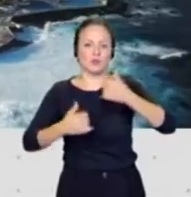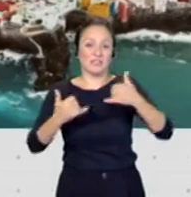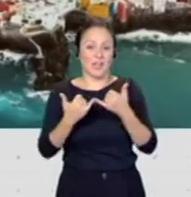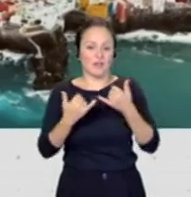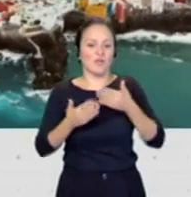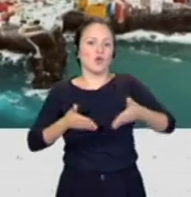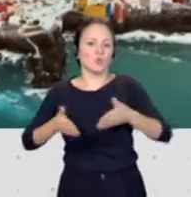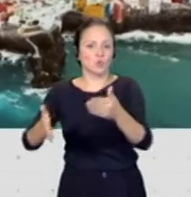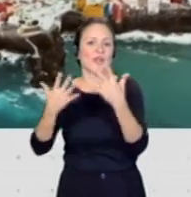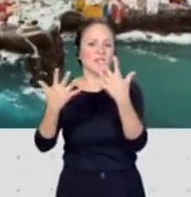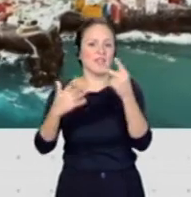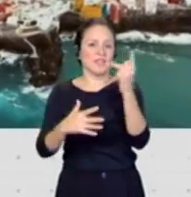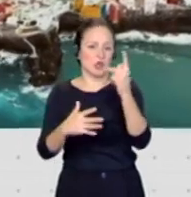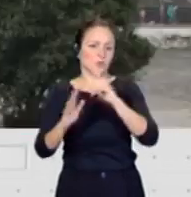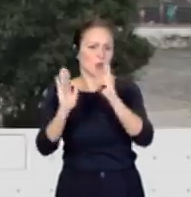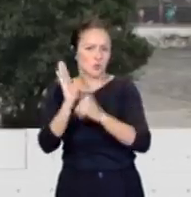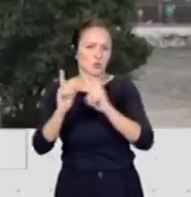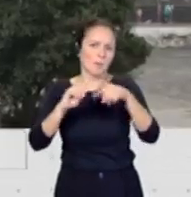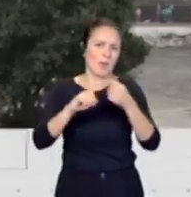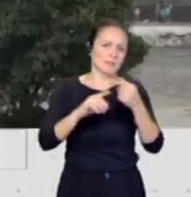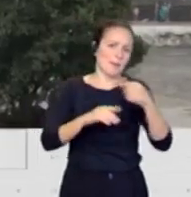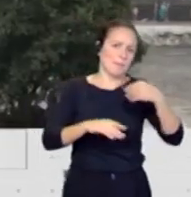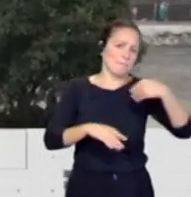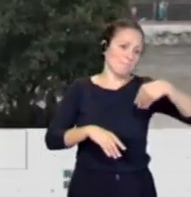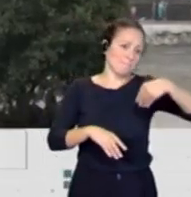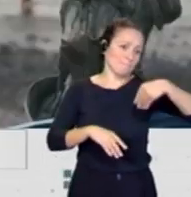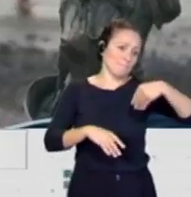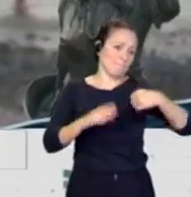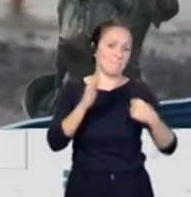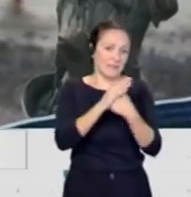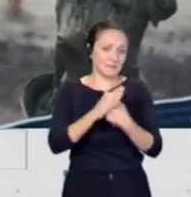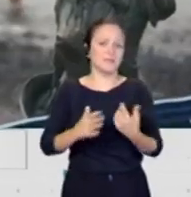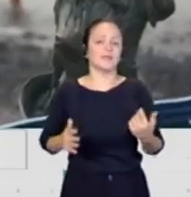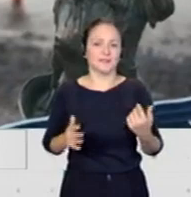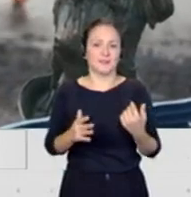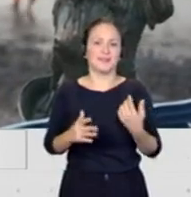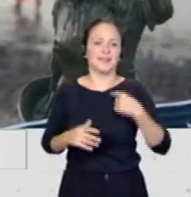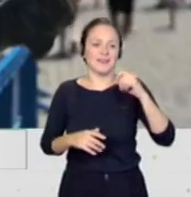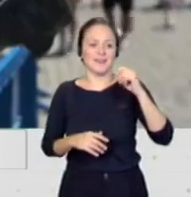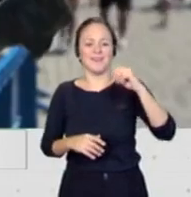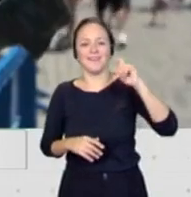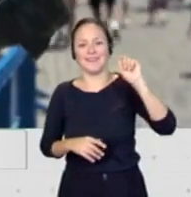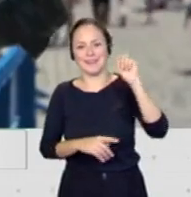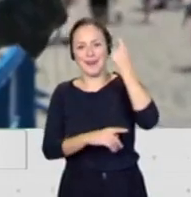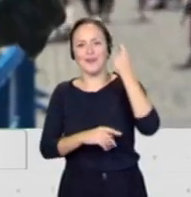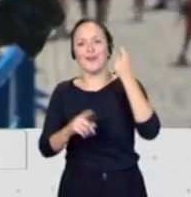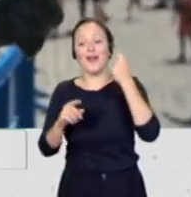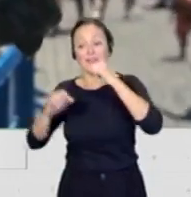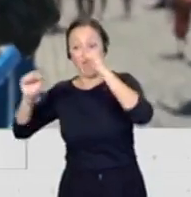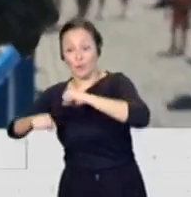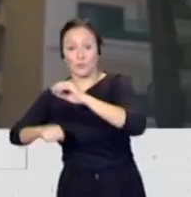10 kilómetros, tanto absolutos como máster. Y bueno, volvemos a batir récord, tanto de adultos como de niños, que es algo que